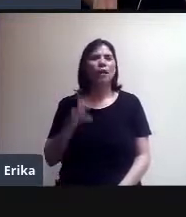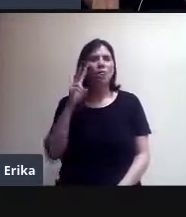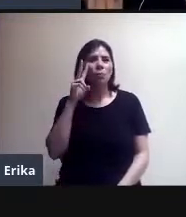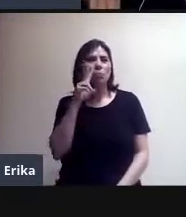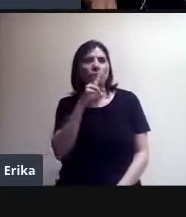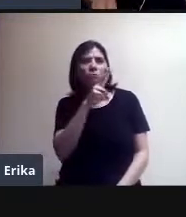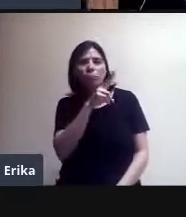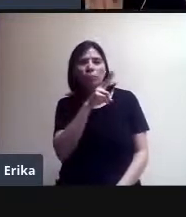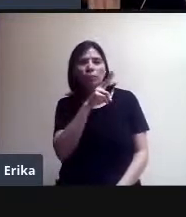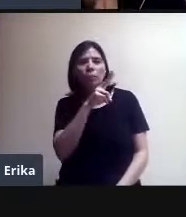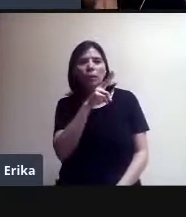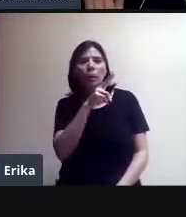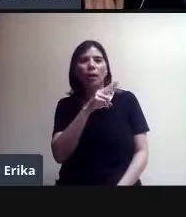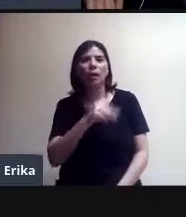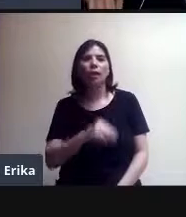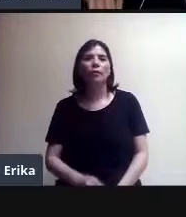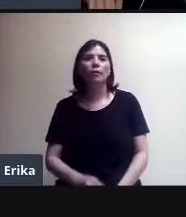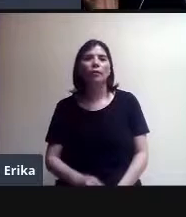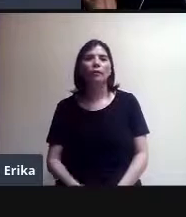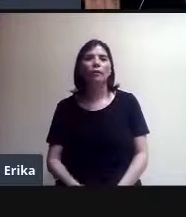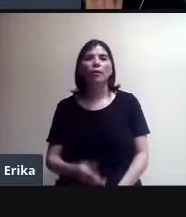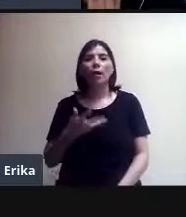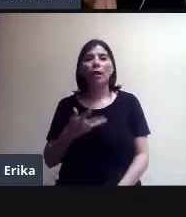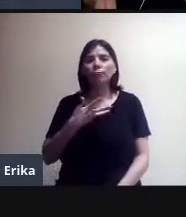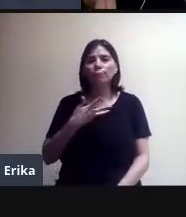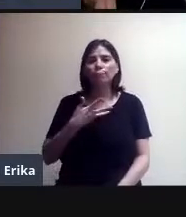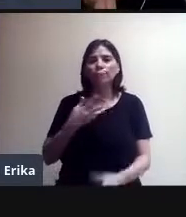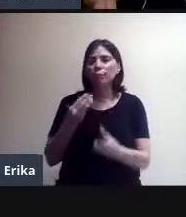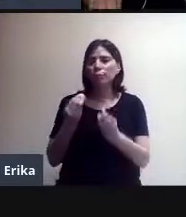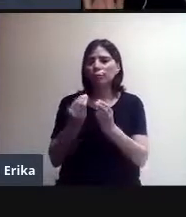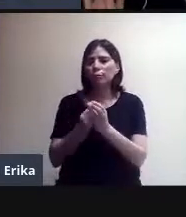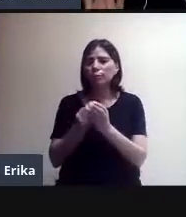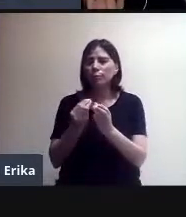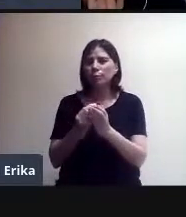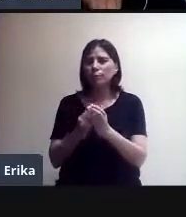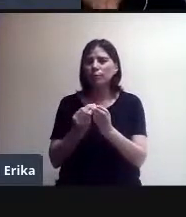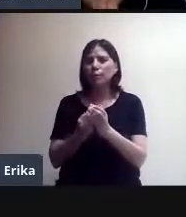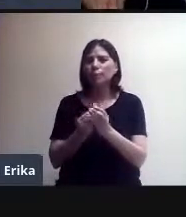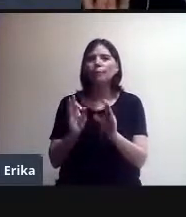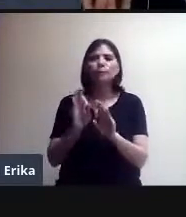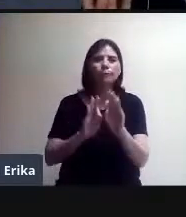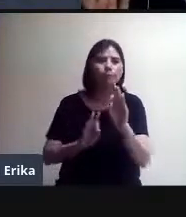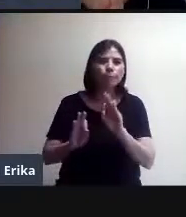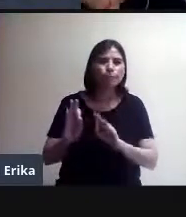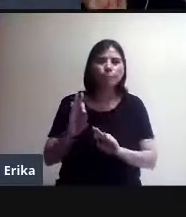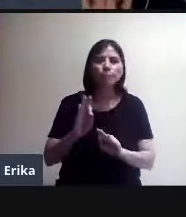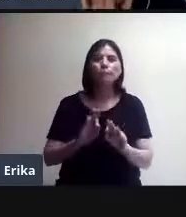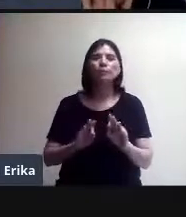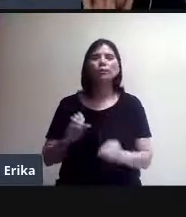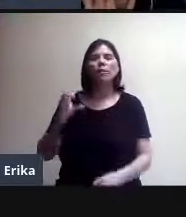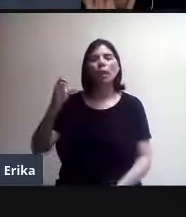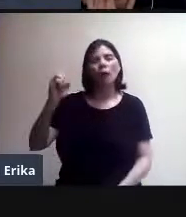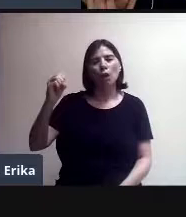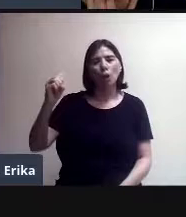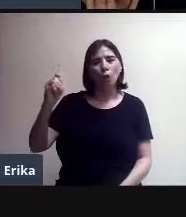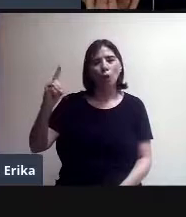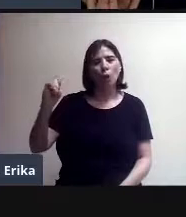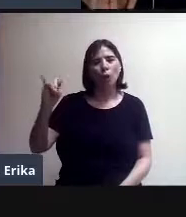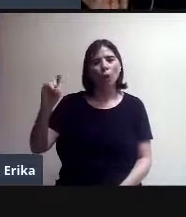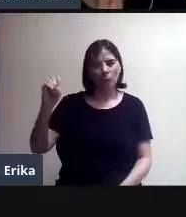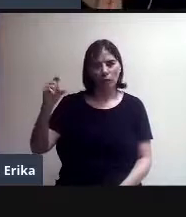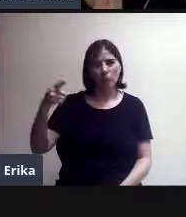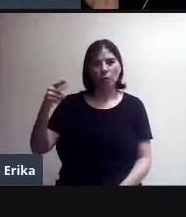Observen que yo tengo aquí una clase de física. Aquí está el código de la clase. Y aquí, observen,